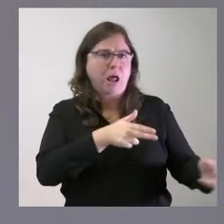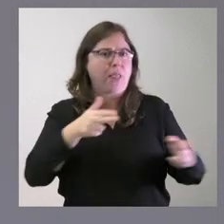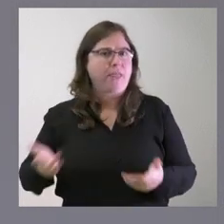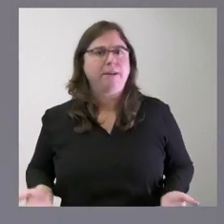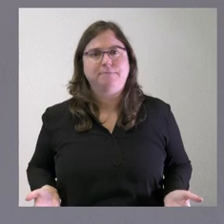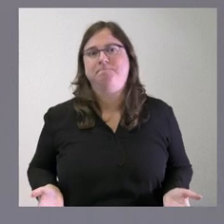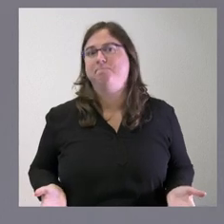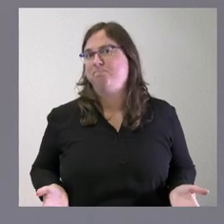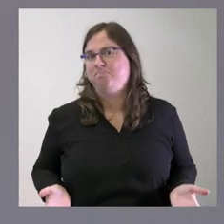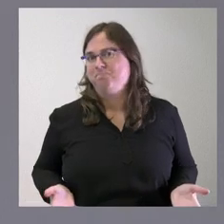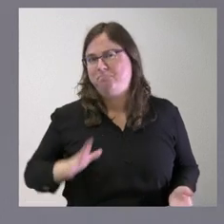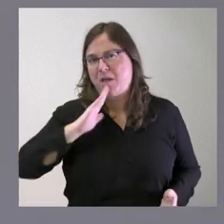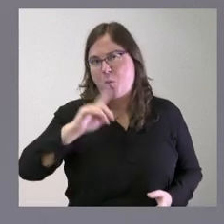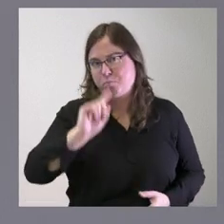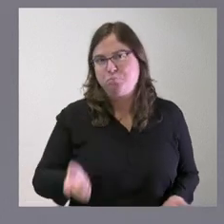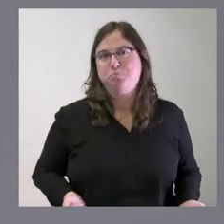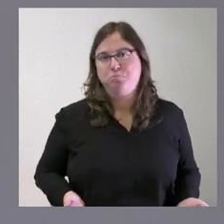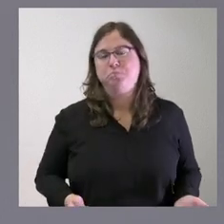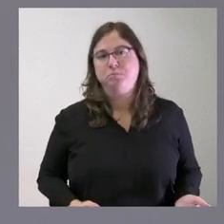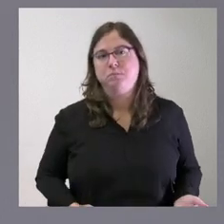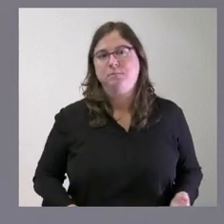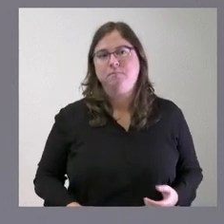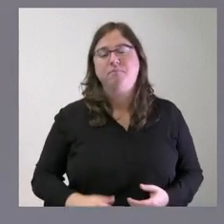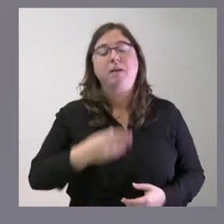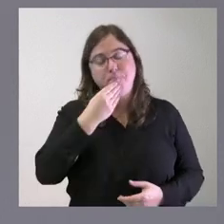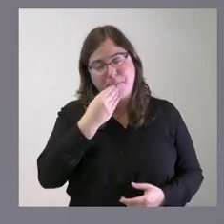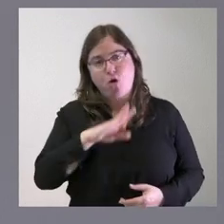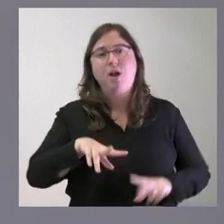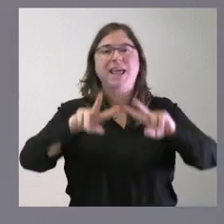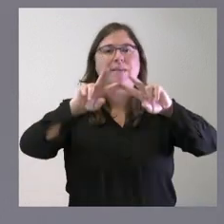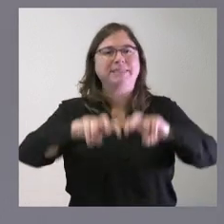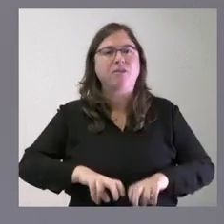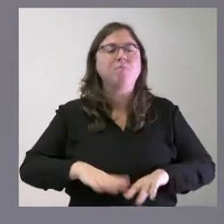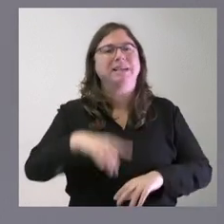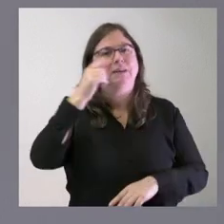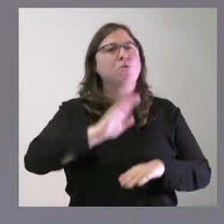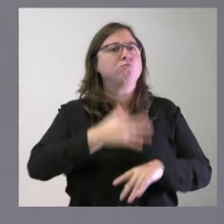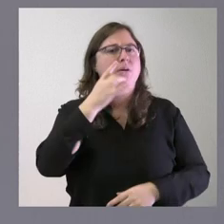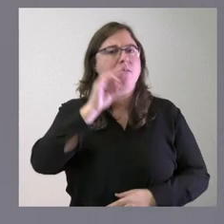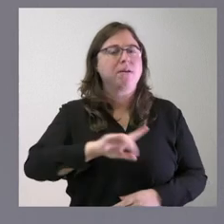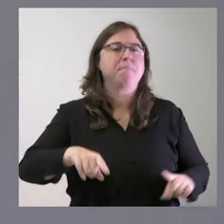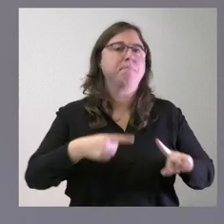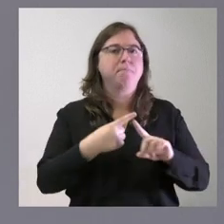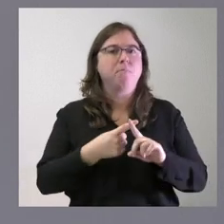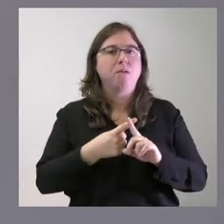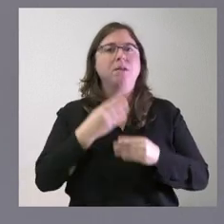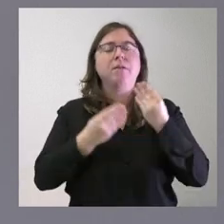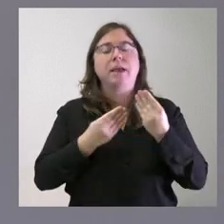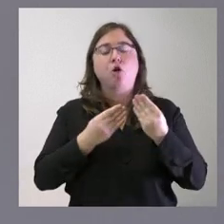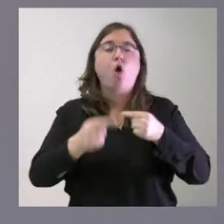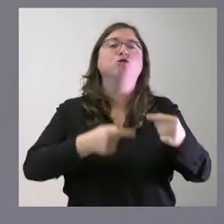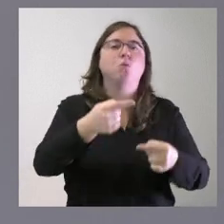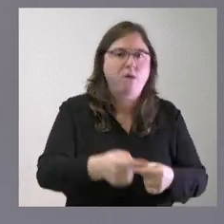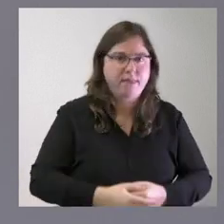no procede procede una investigación procede saber quién es el culpable y procede a abordar las consecuencias